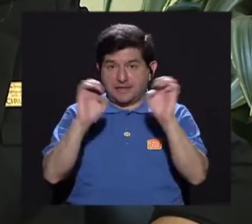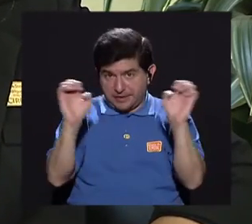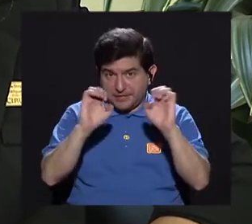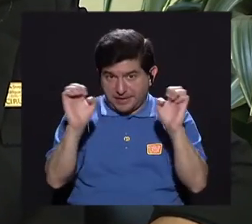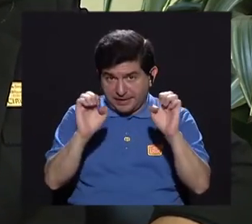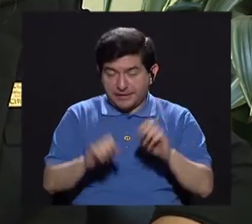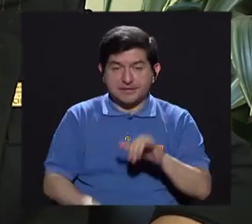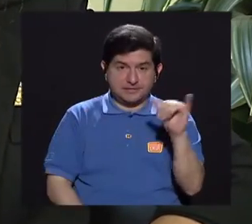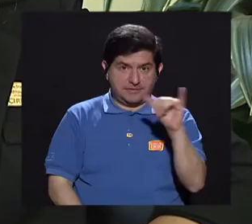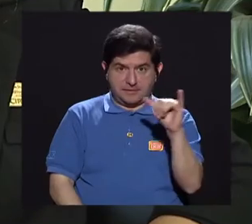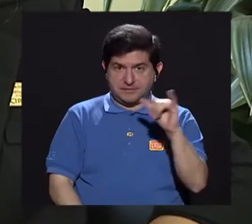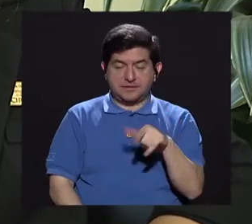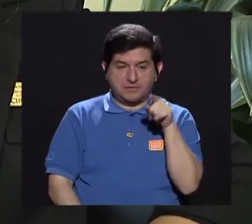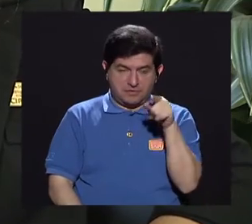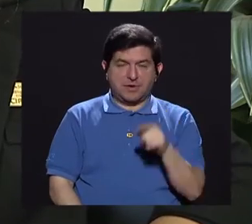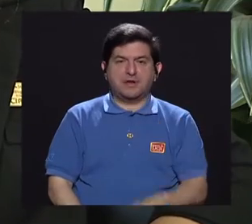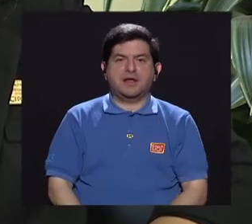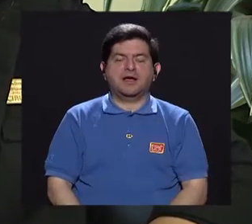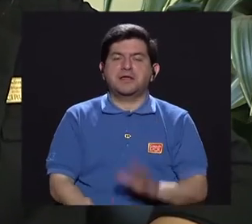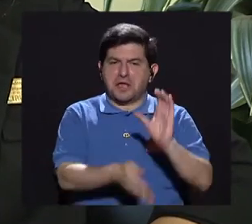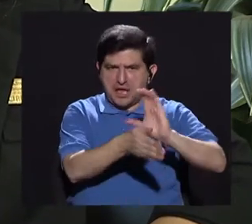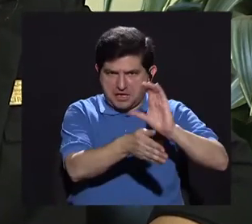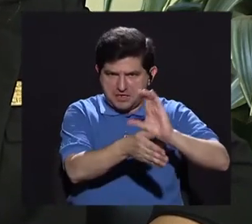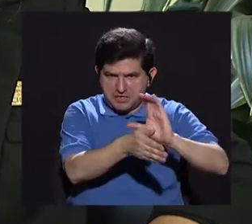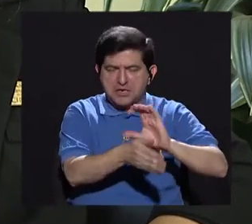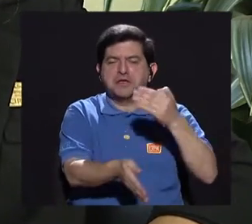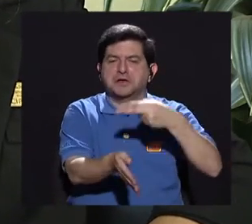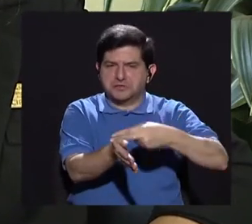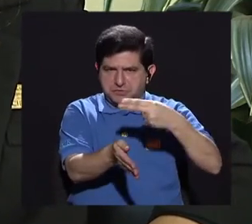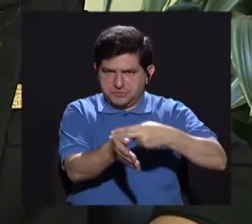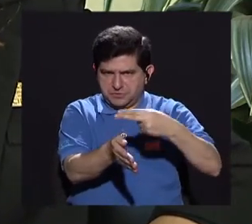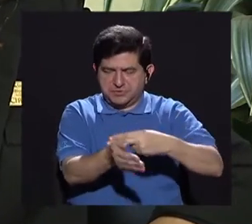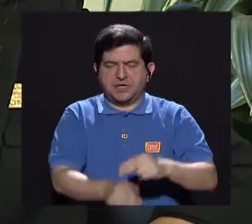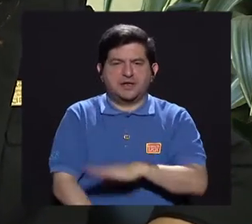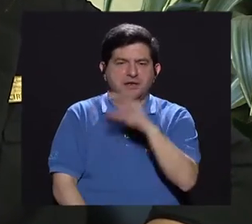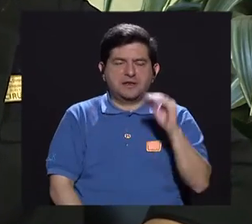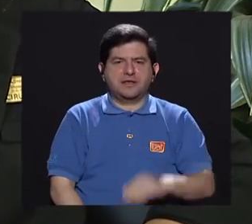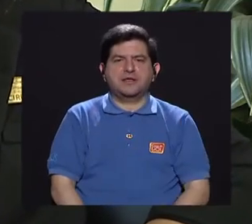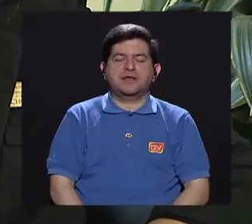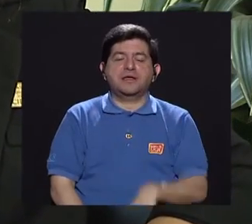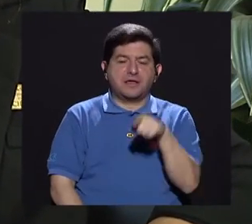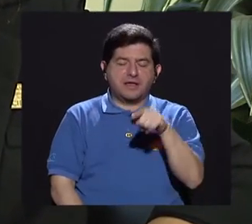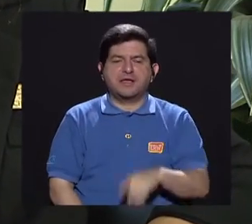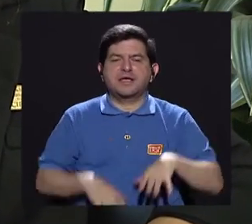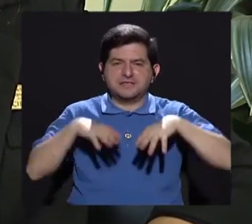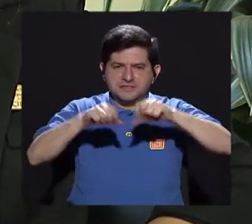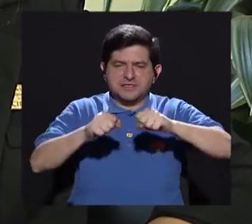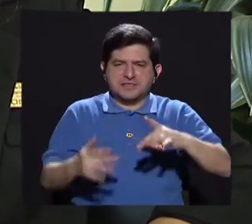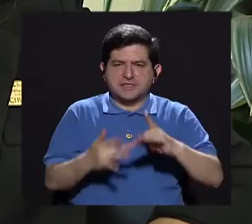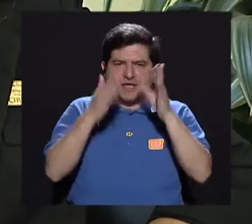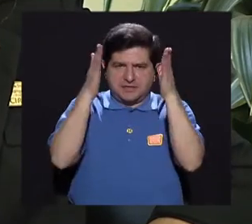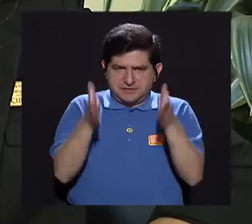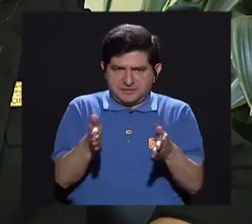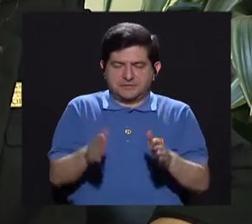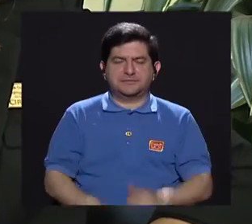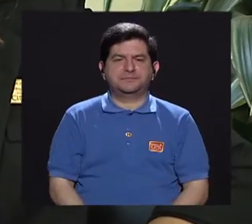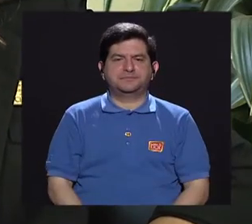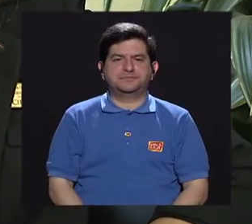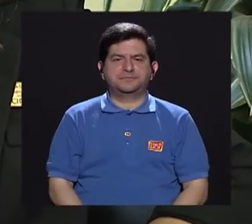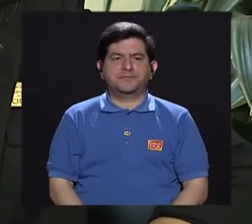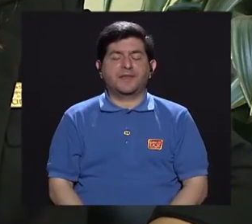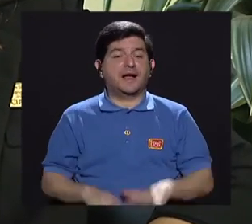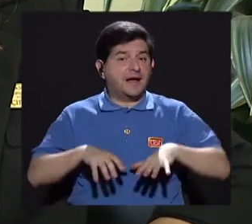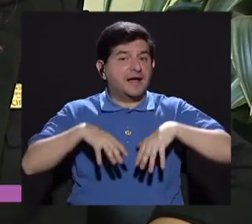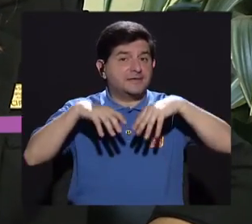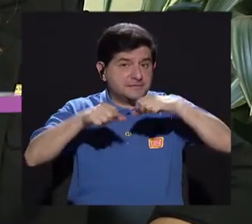emergencias también, ¿verdad? Eso está también en las clínicas, en los hospitales y la consulta de los especialistas. En cuanto a las